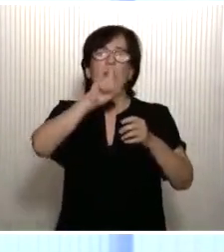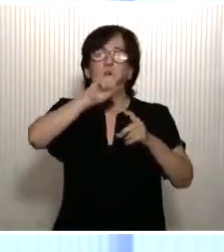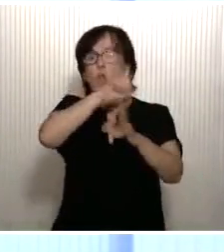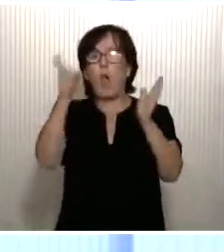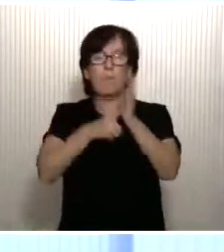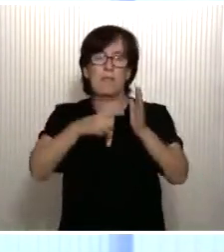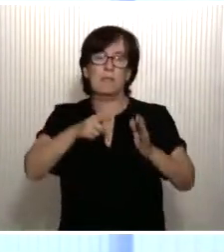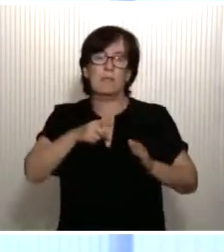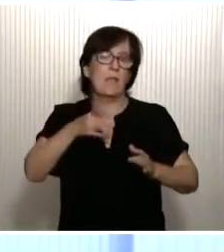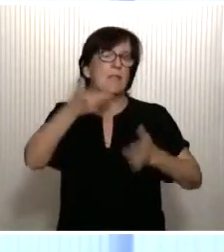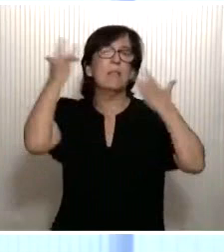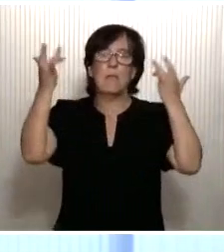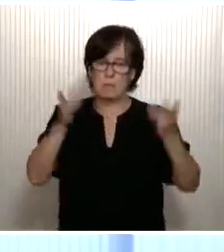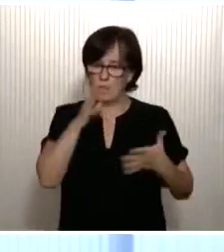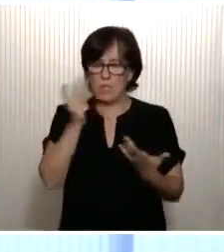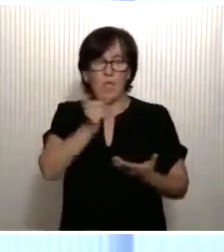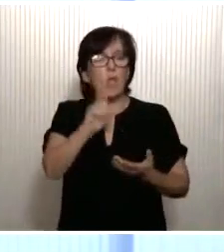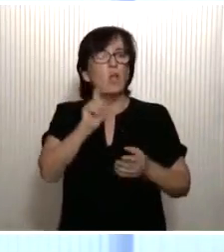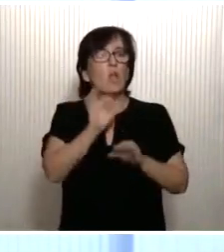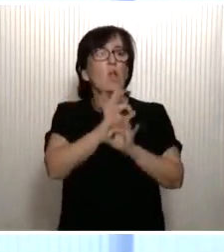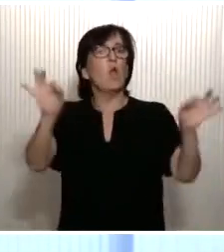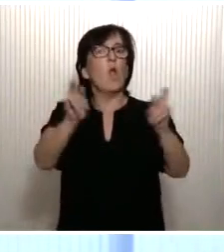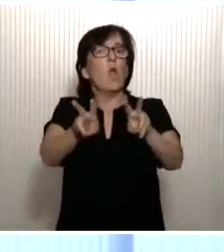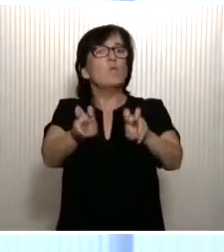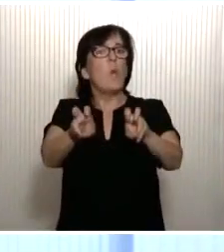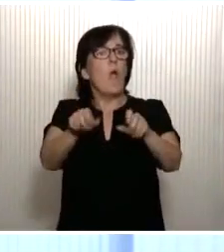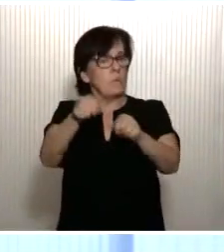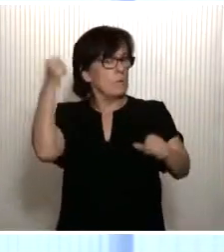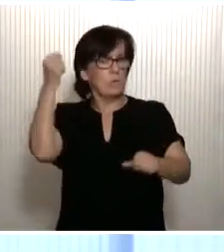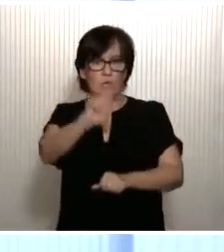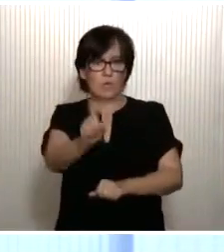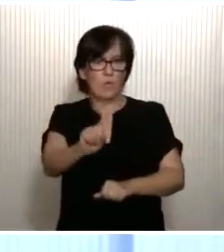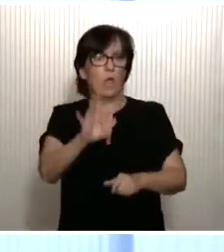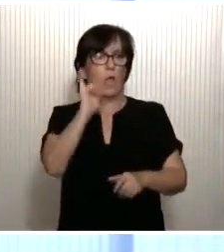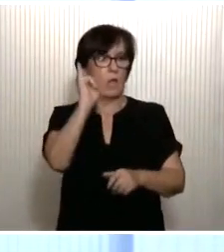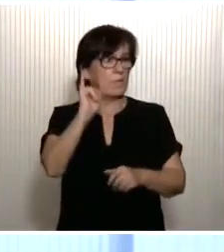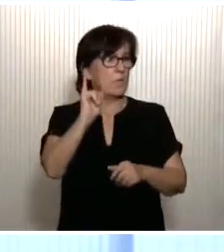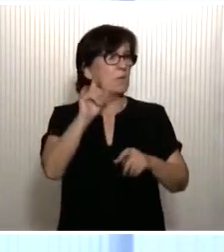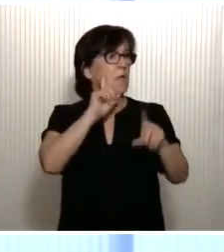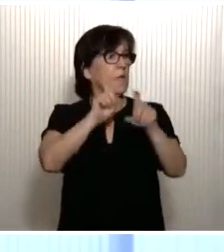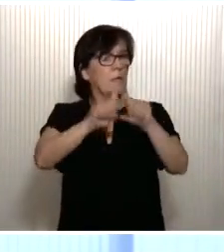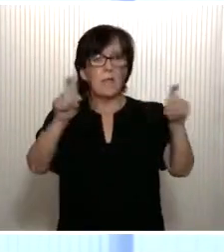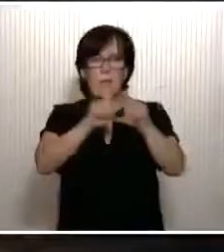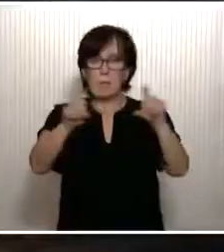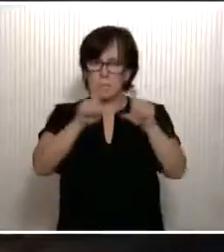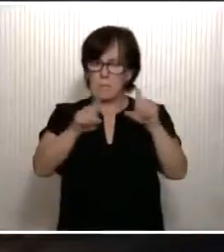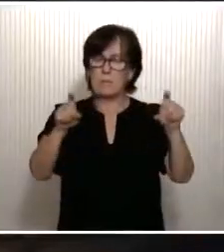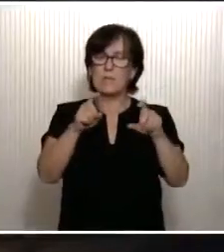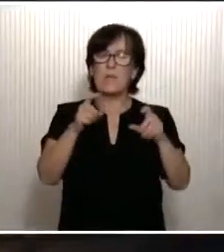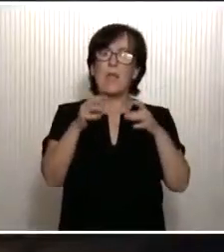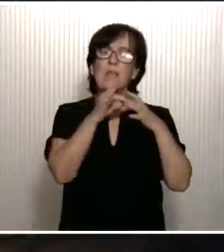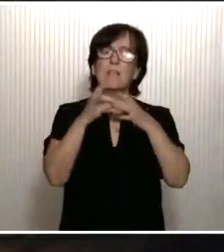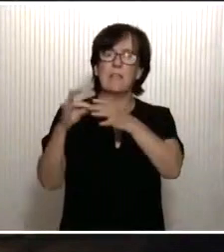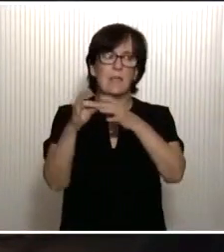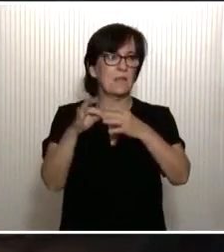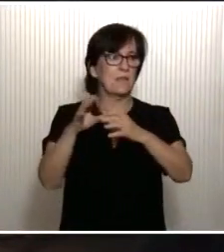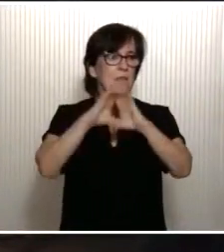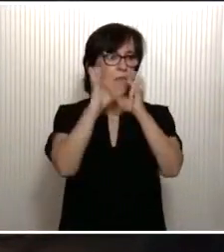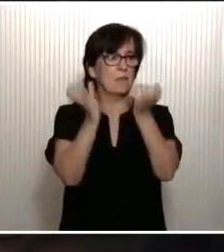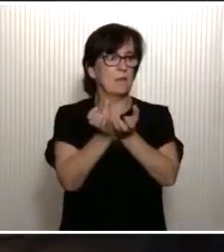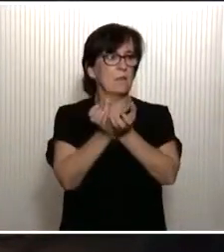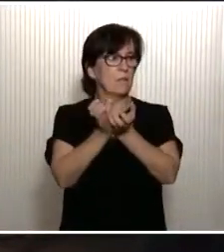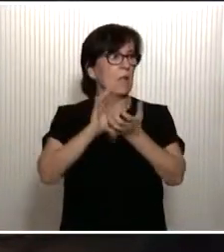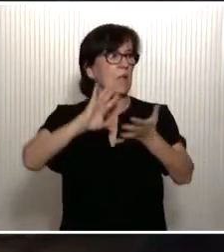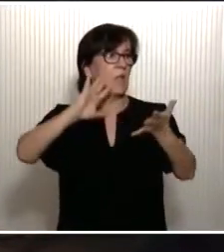Nada de esto es algo completamente nuevo, lo sabemos. Aquí hay empresas líderes en el mundo precisamente vinculadas con la